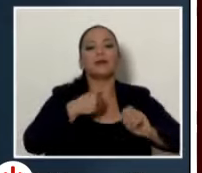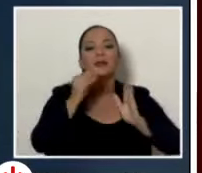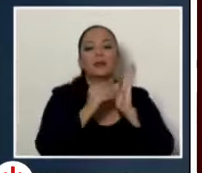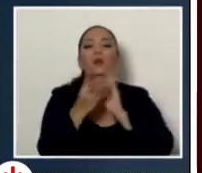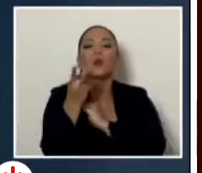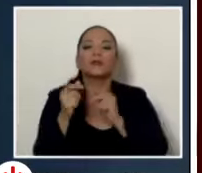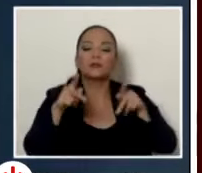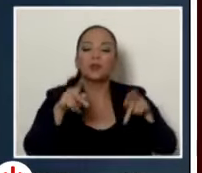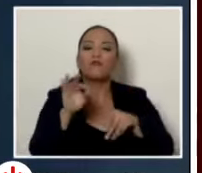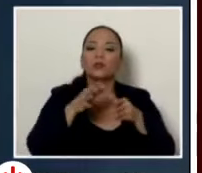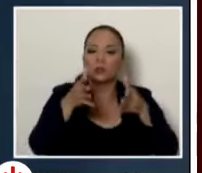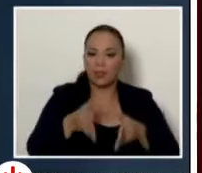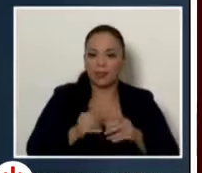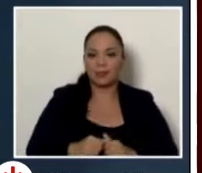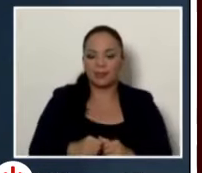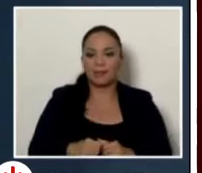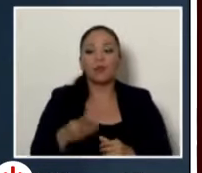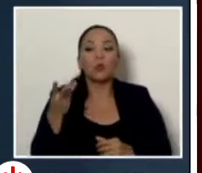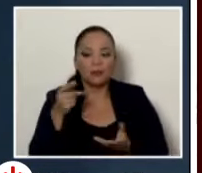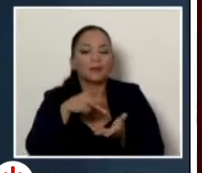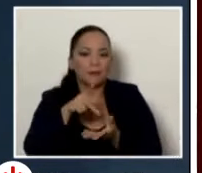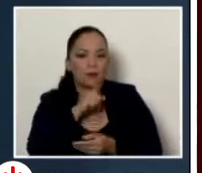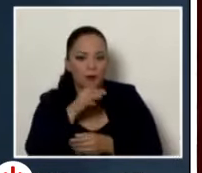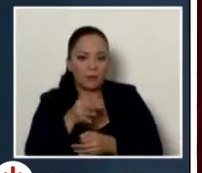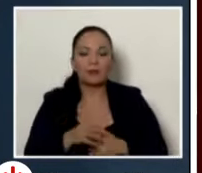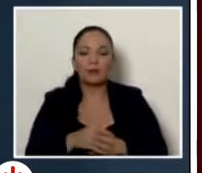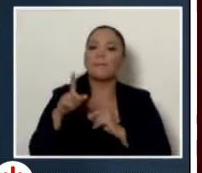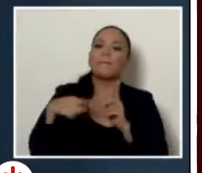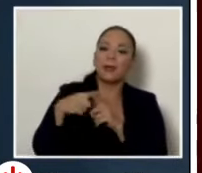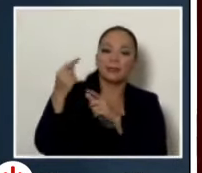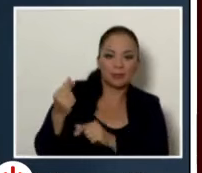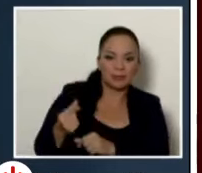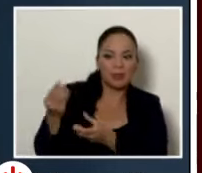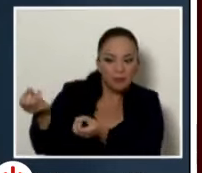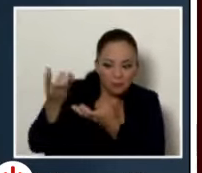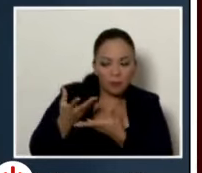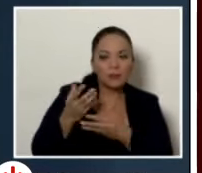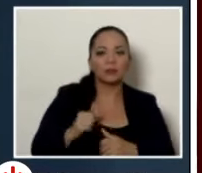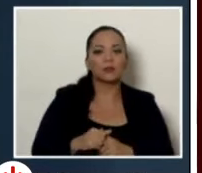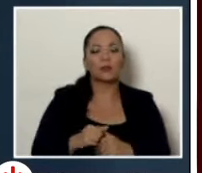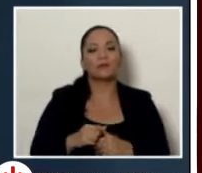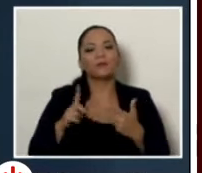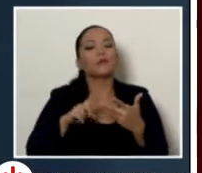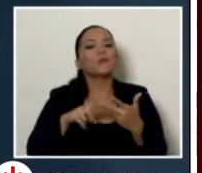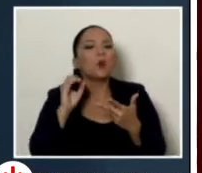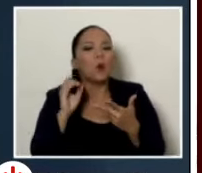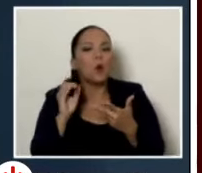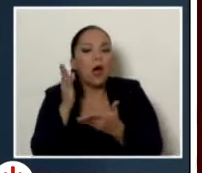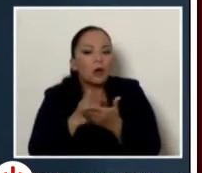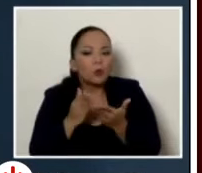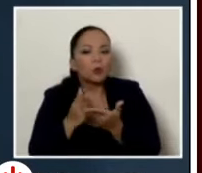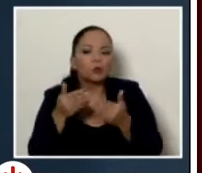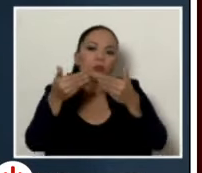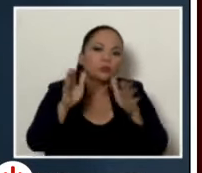cuántas personas funcionarias ya sea han pagado además de lo que reporta Hacienda o bien se les ha generado algún tipo de procedimiento